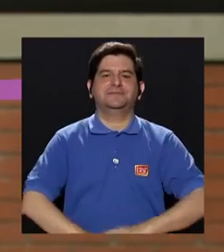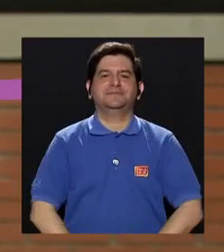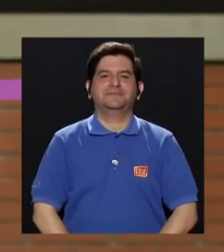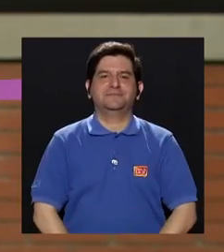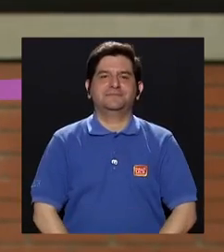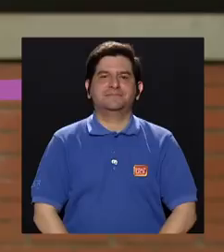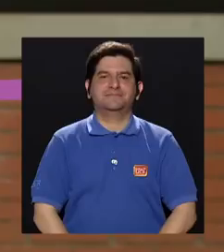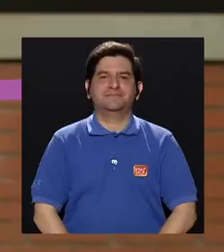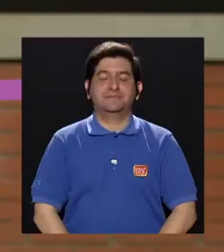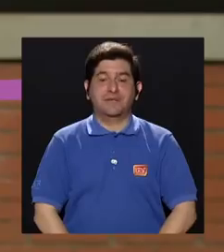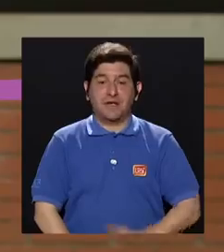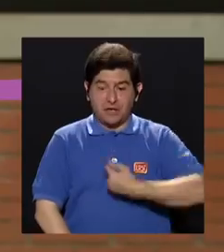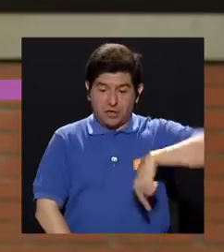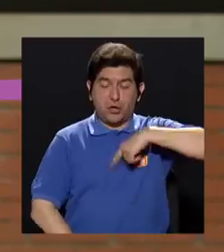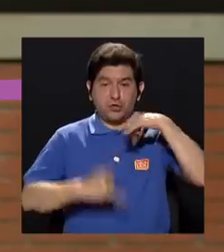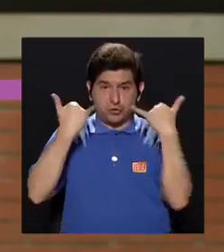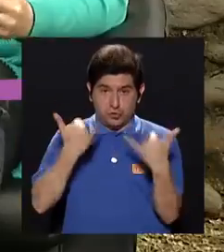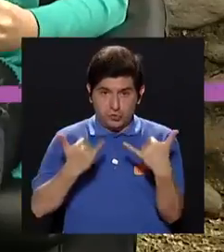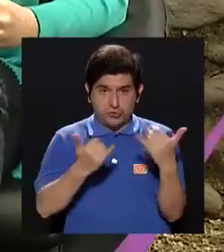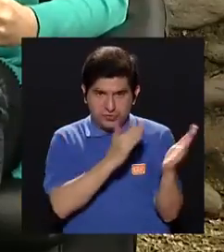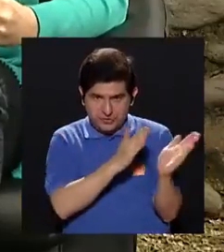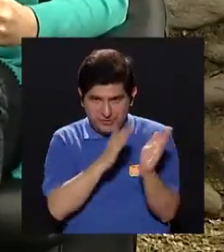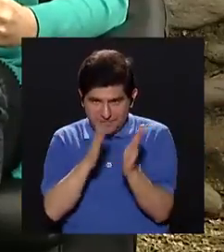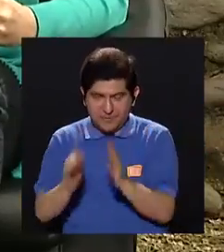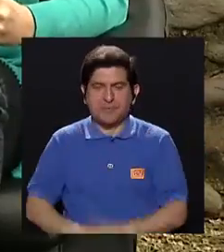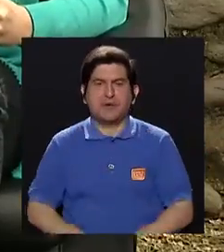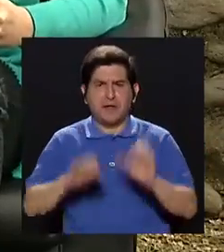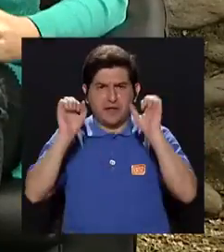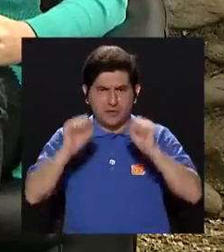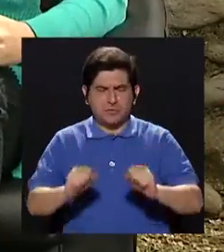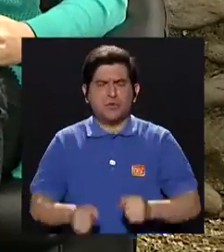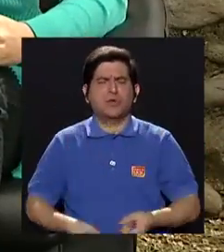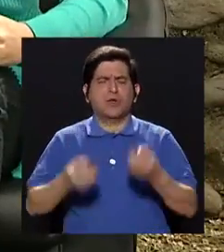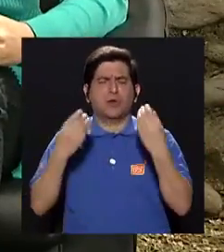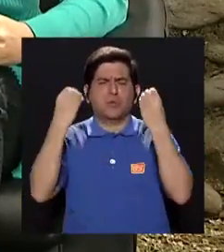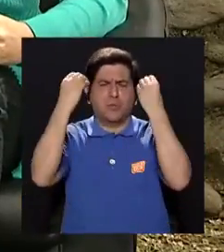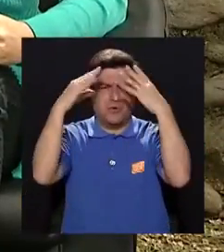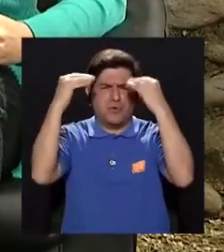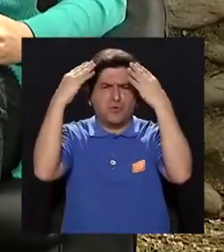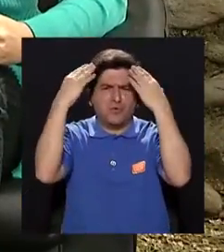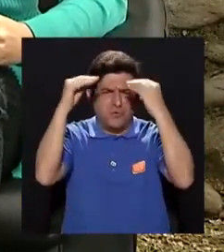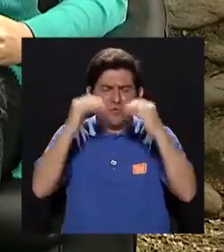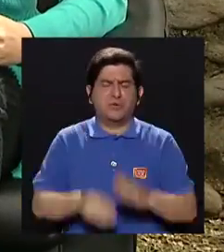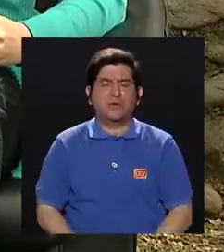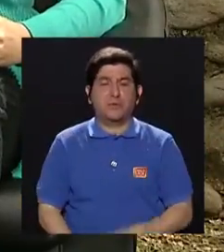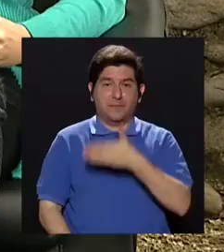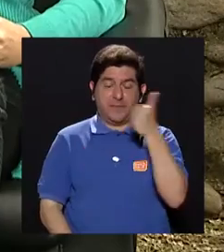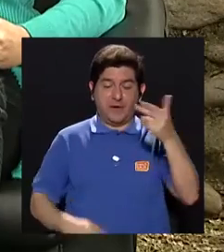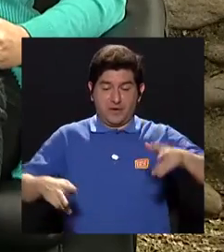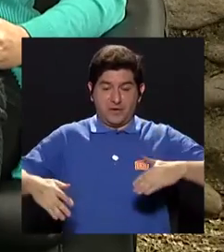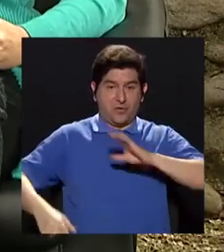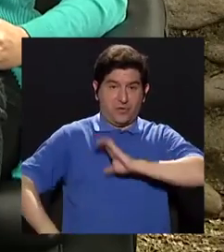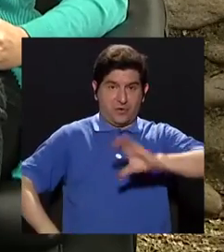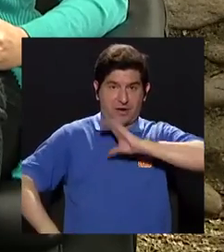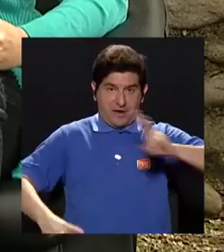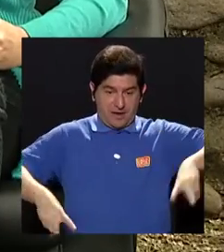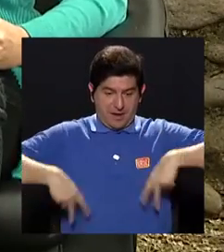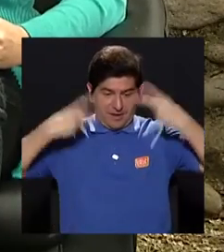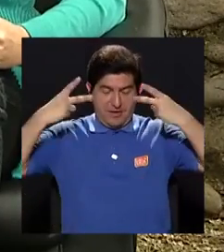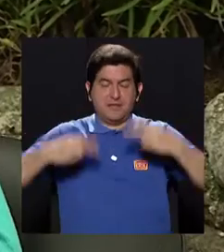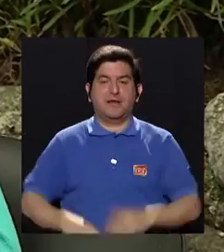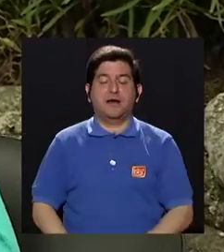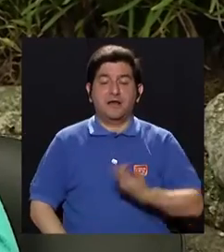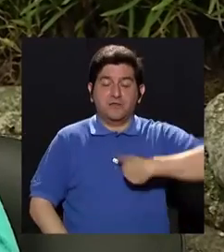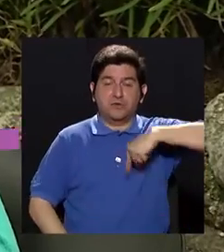allá en sus casas. Así es, y es que estamos ya preparadas para poder traerles muchísima información para poder mejorar esta calidad de vida.